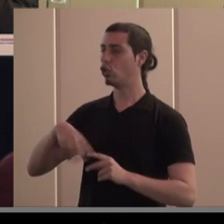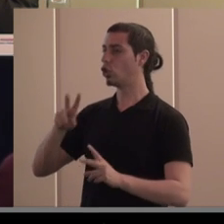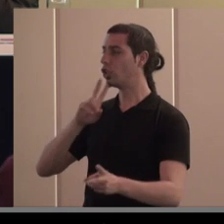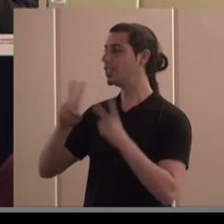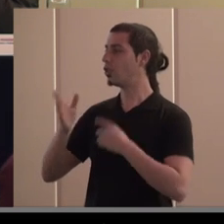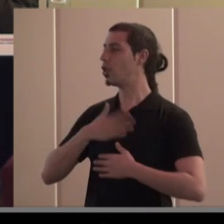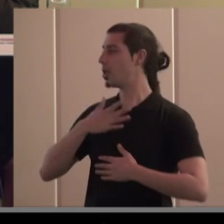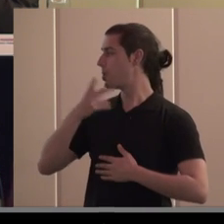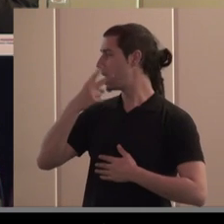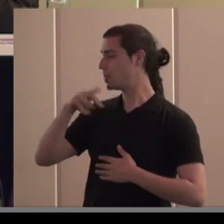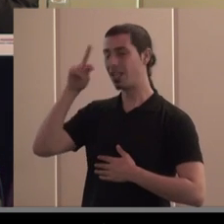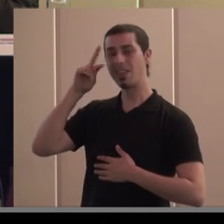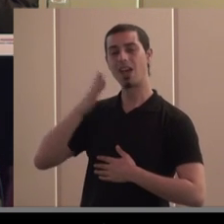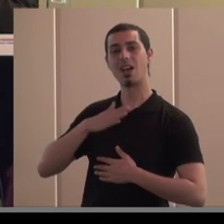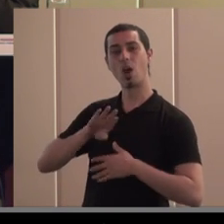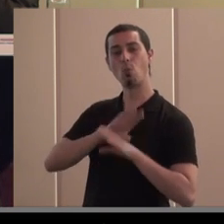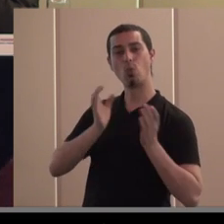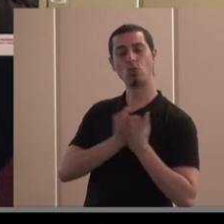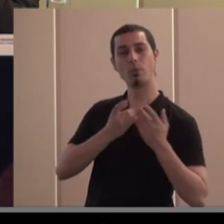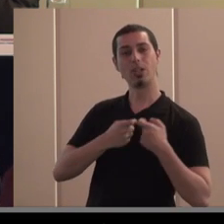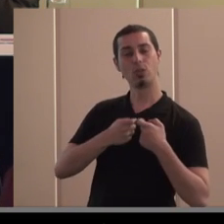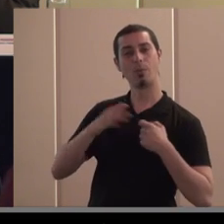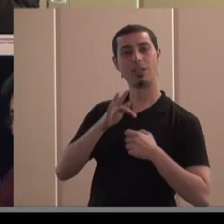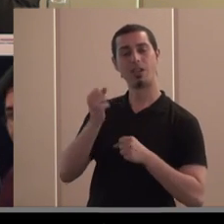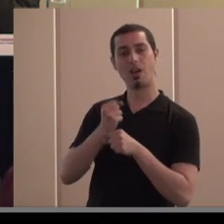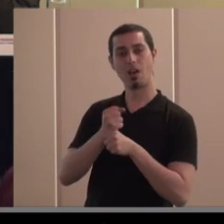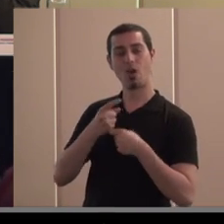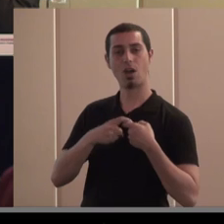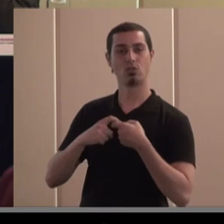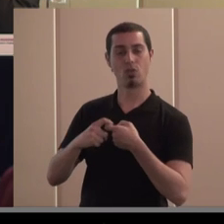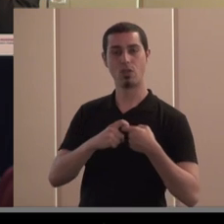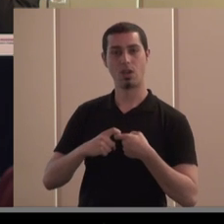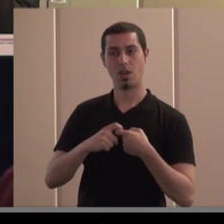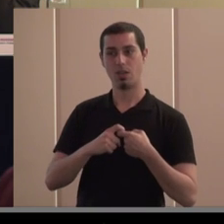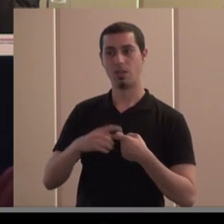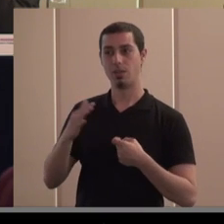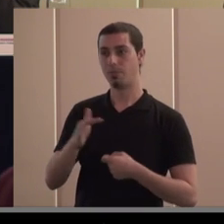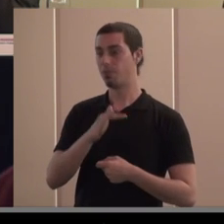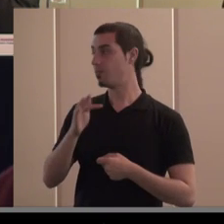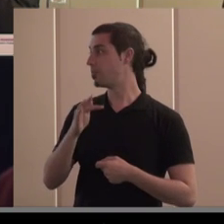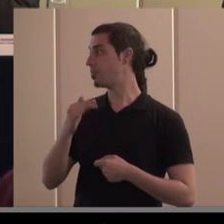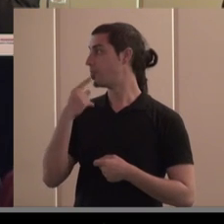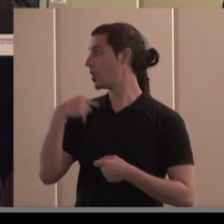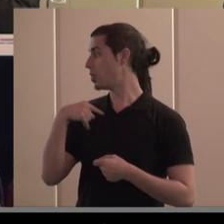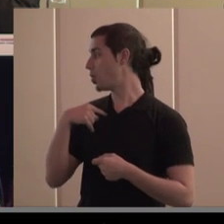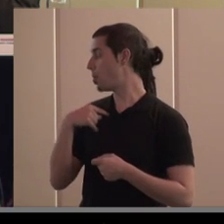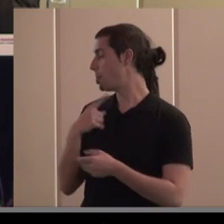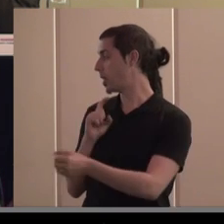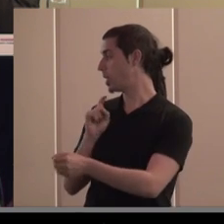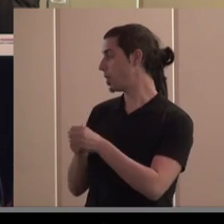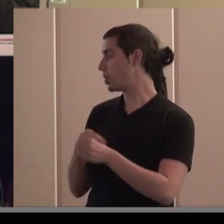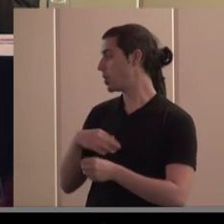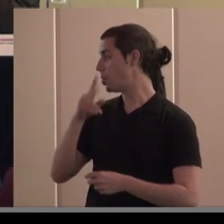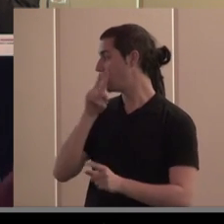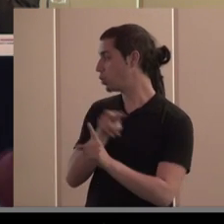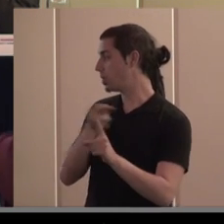experiencia en el mundo cooperativo y en el mundo del trabajo asociado porque ahí las relaciones son muy buenas porque sí que hay sectores en los que tienen mayor participación pero desde